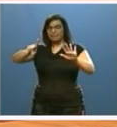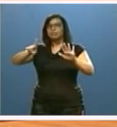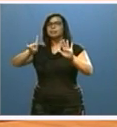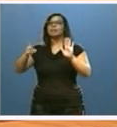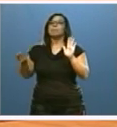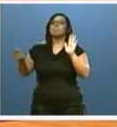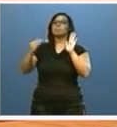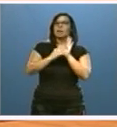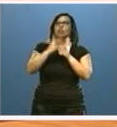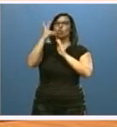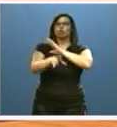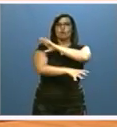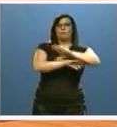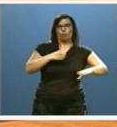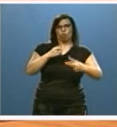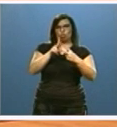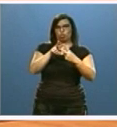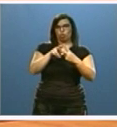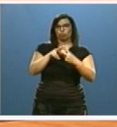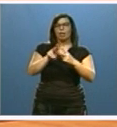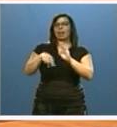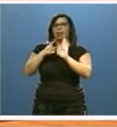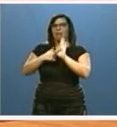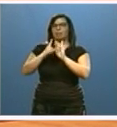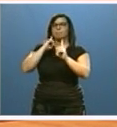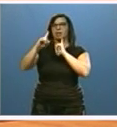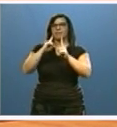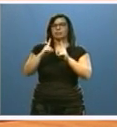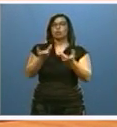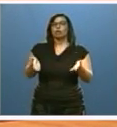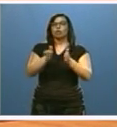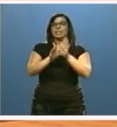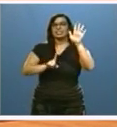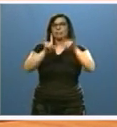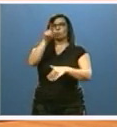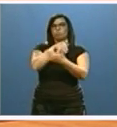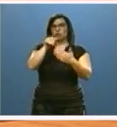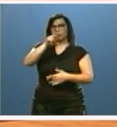de los dos fondos previstos en la ley por una cuantía global de casi 61 millones de euros.